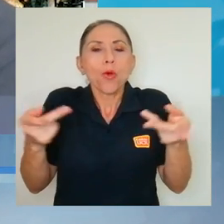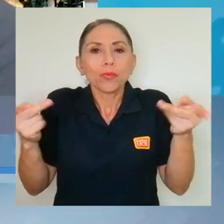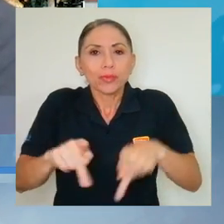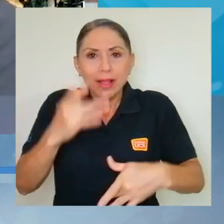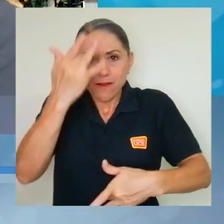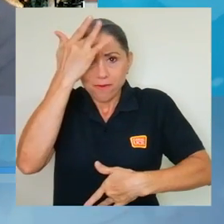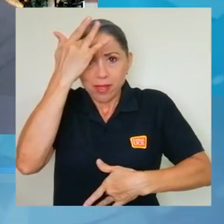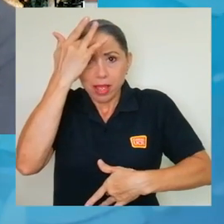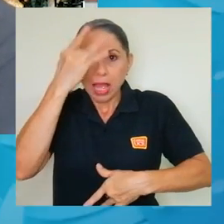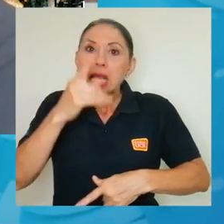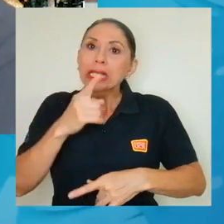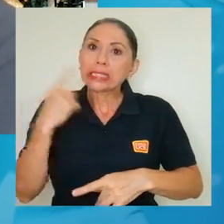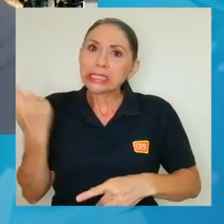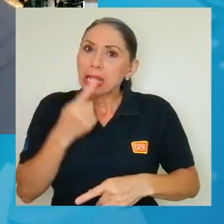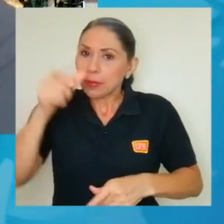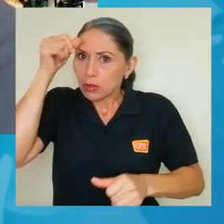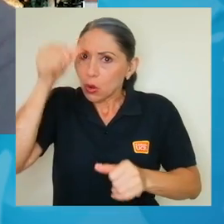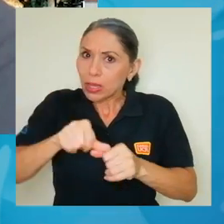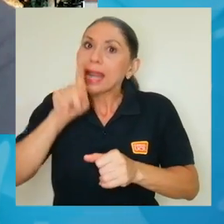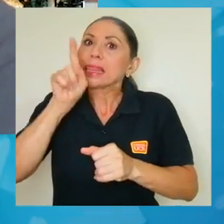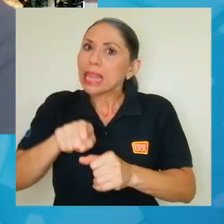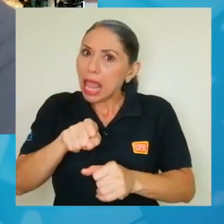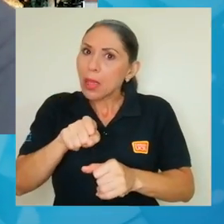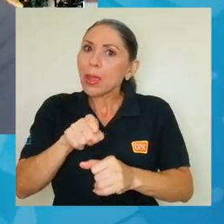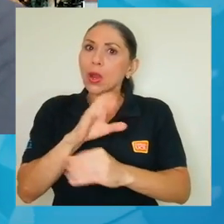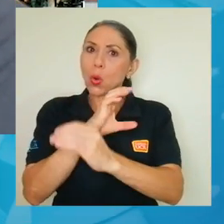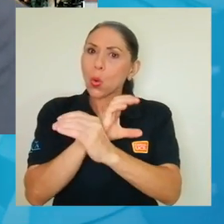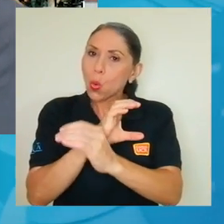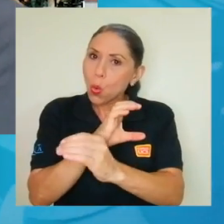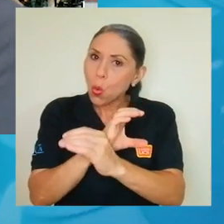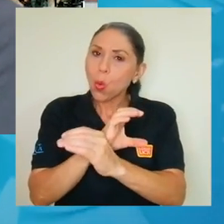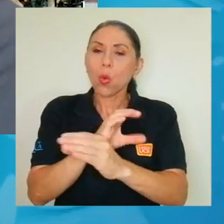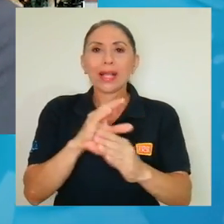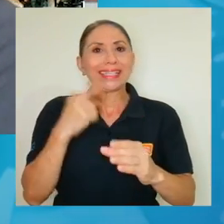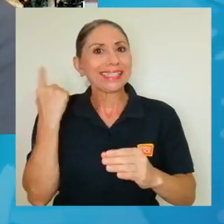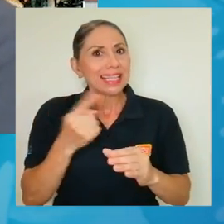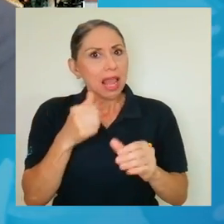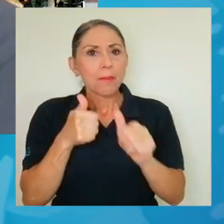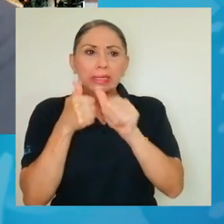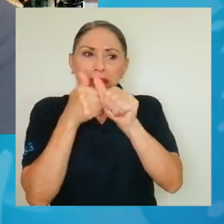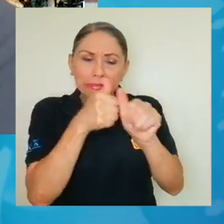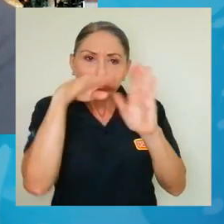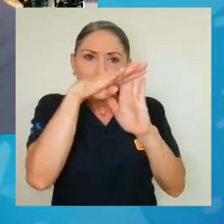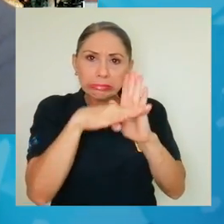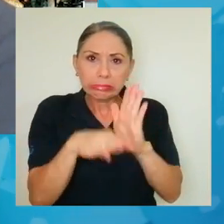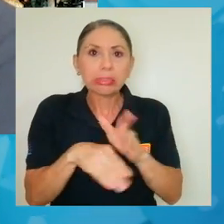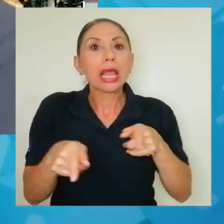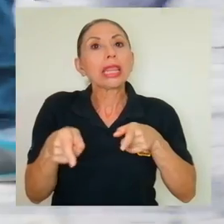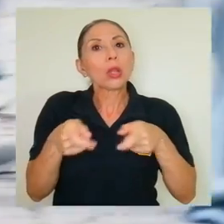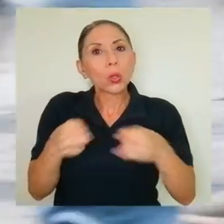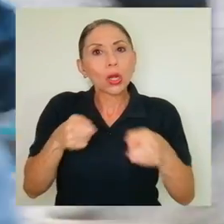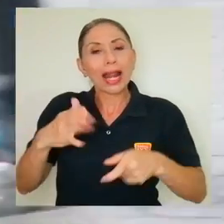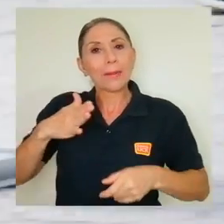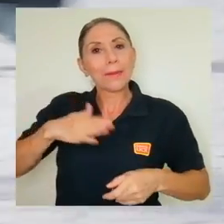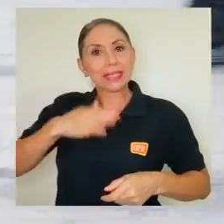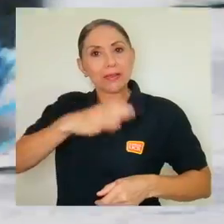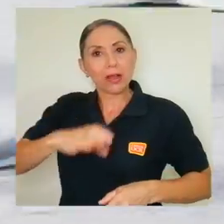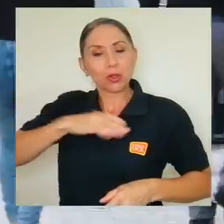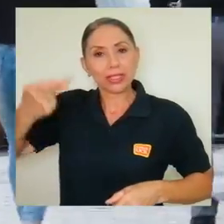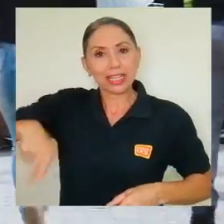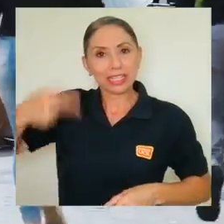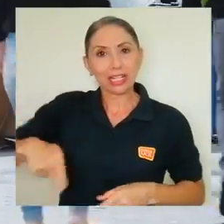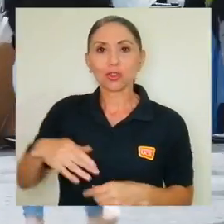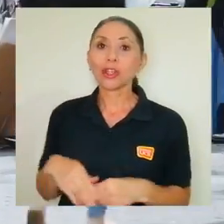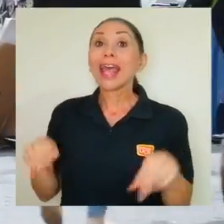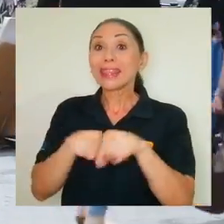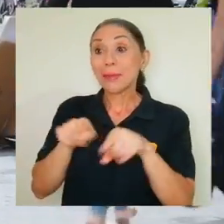investigador añadió